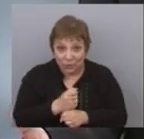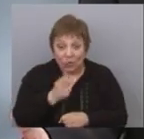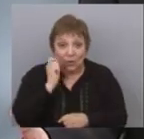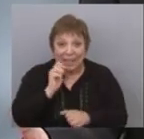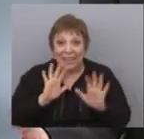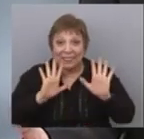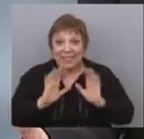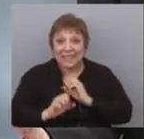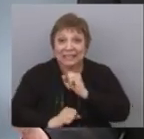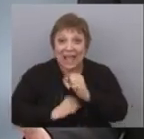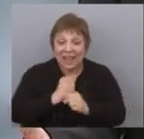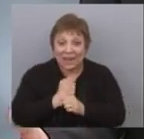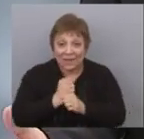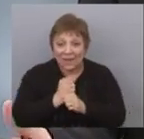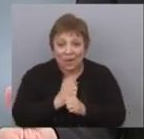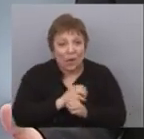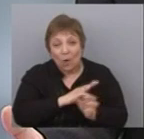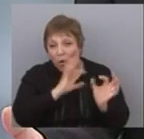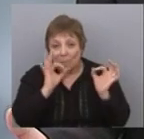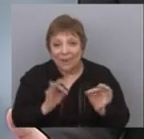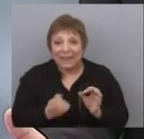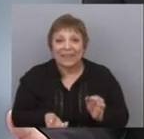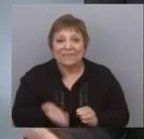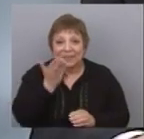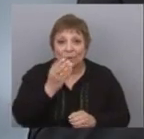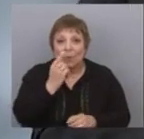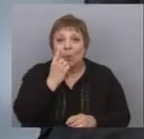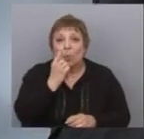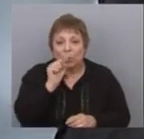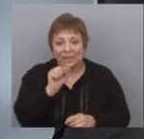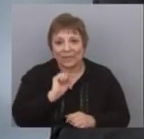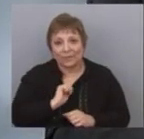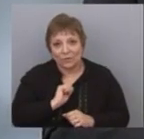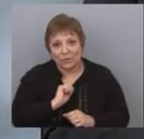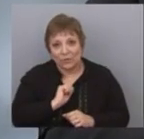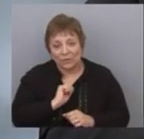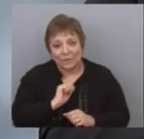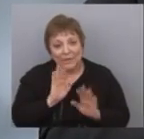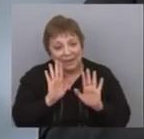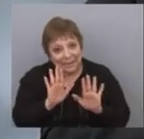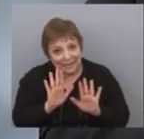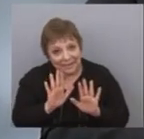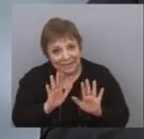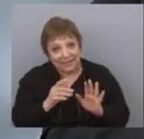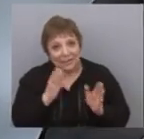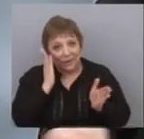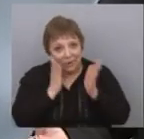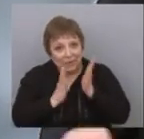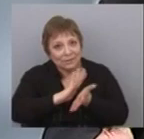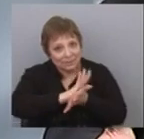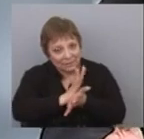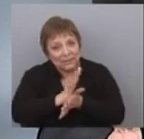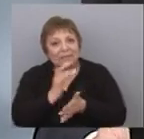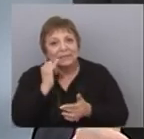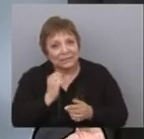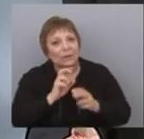el décimo año, una década completa con inflación de un dígito. Entonces, el combate ha sido exitoso, tenemos que